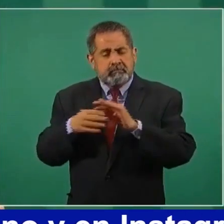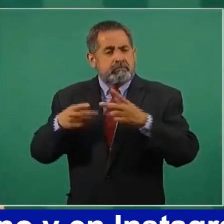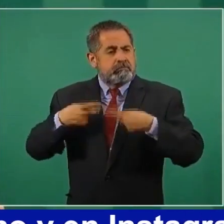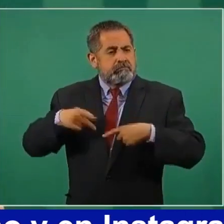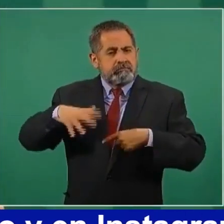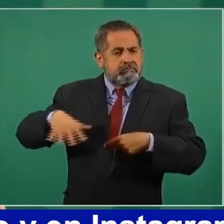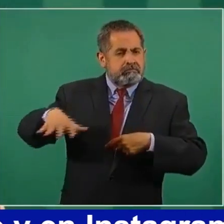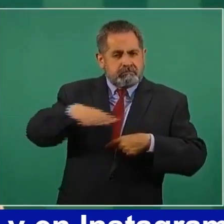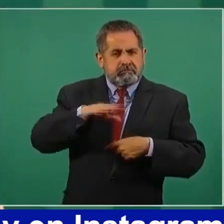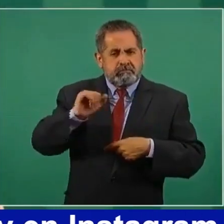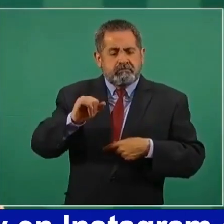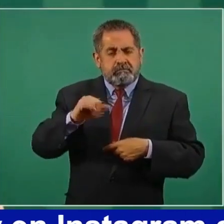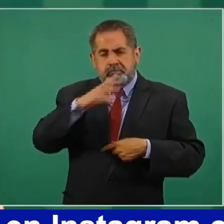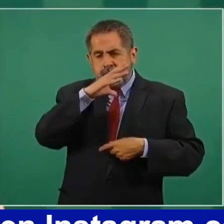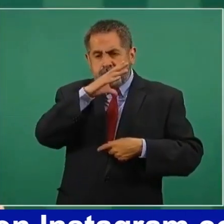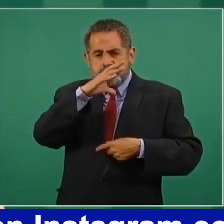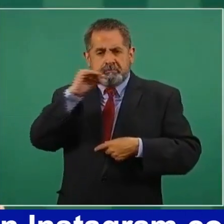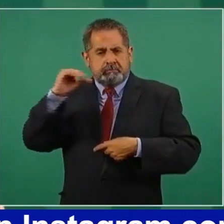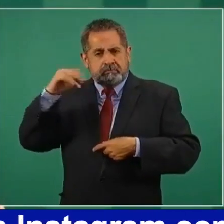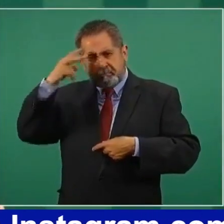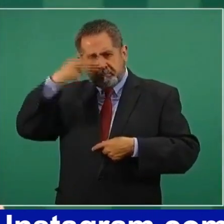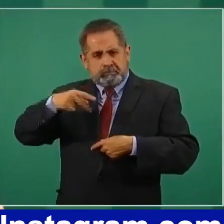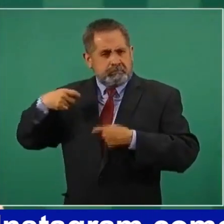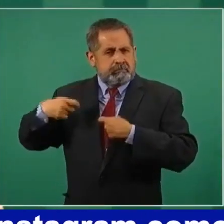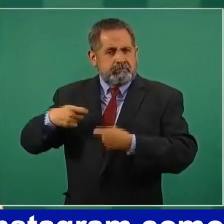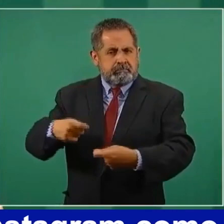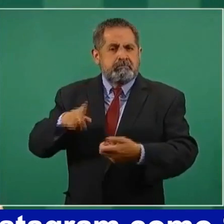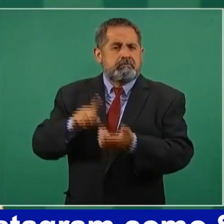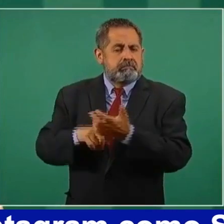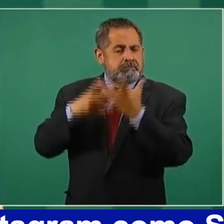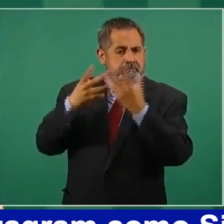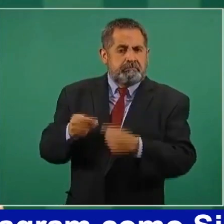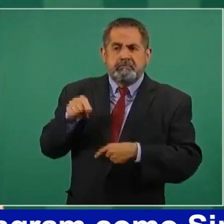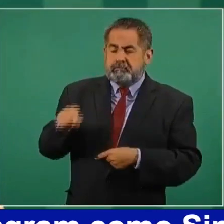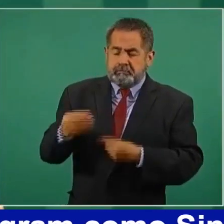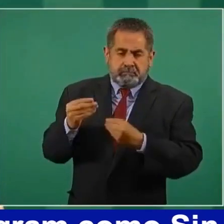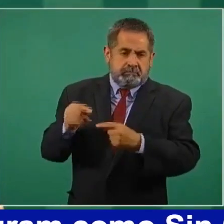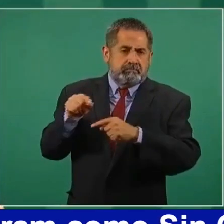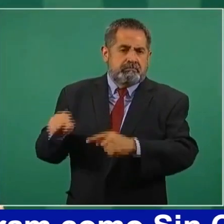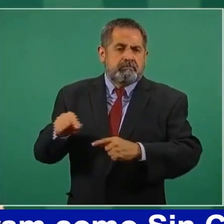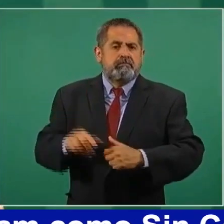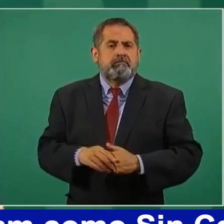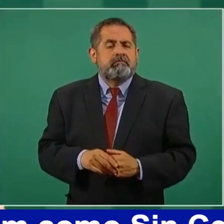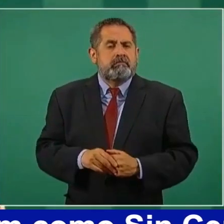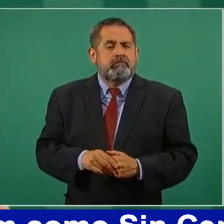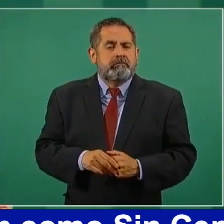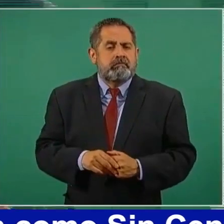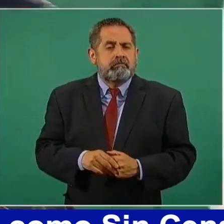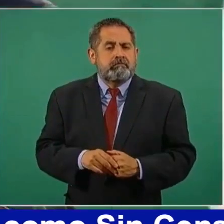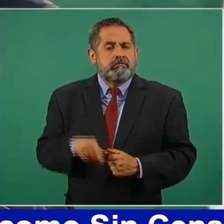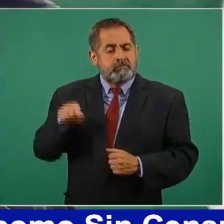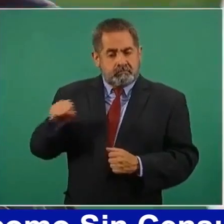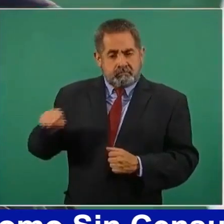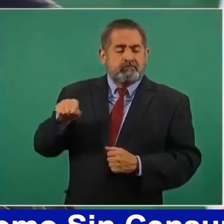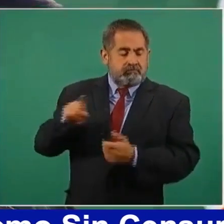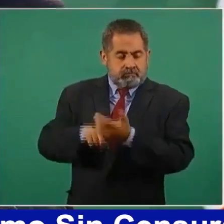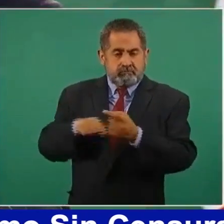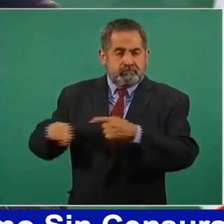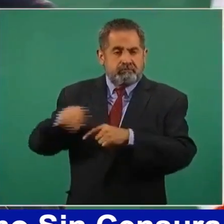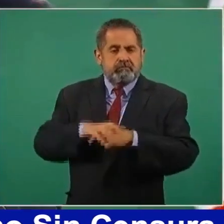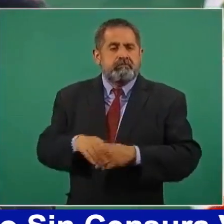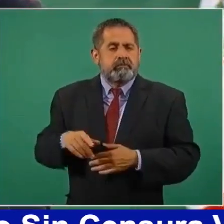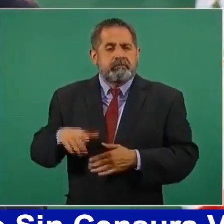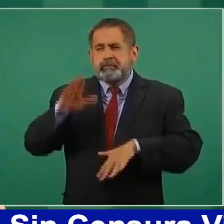ya no se utilice eso. Es una zona de gente buena, de gente